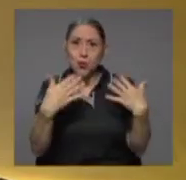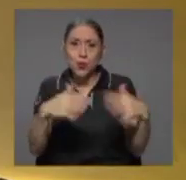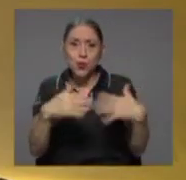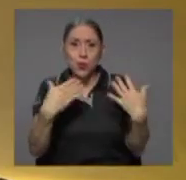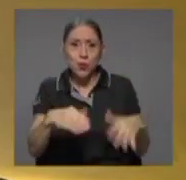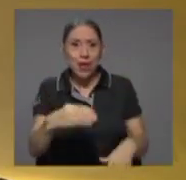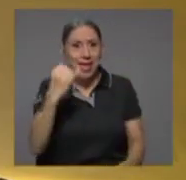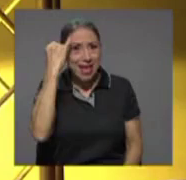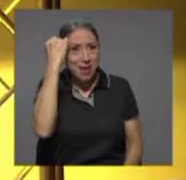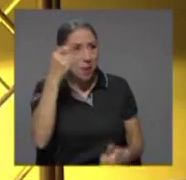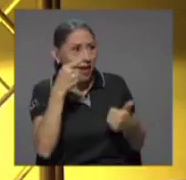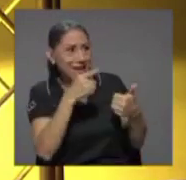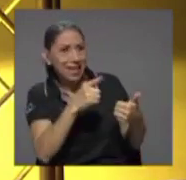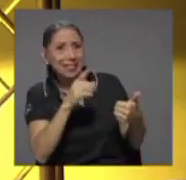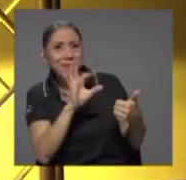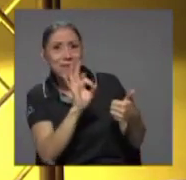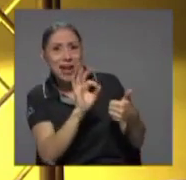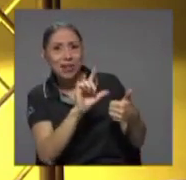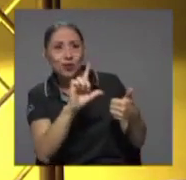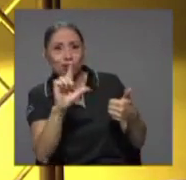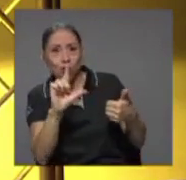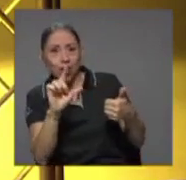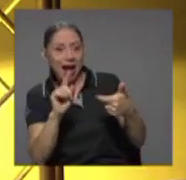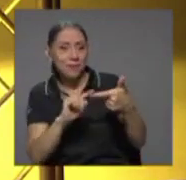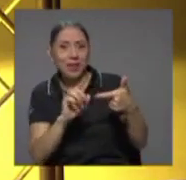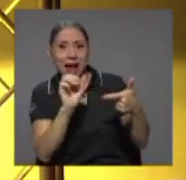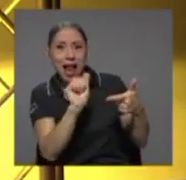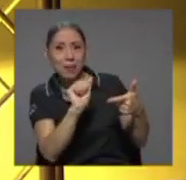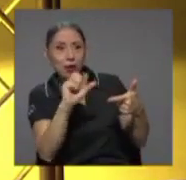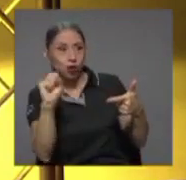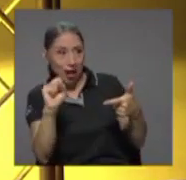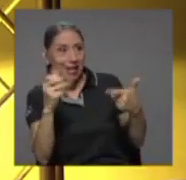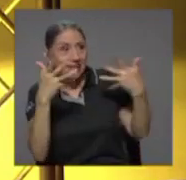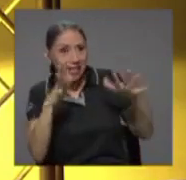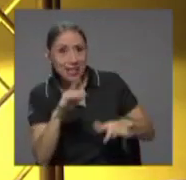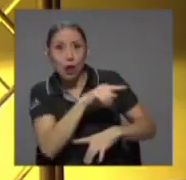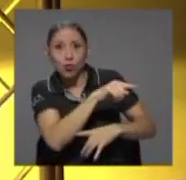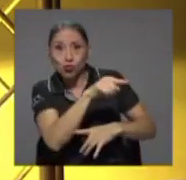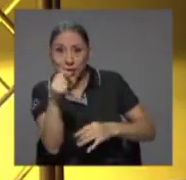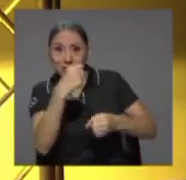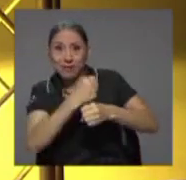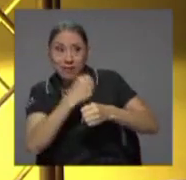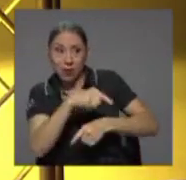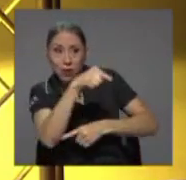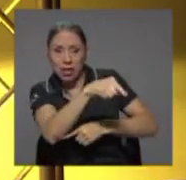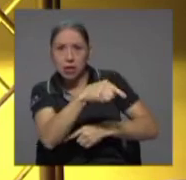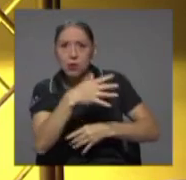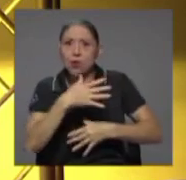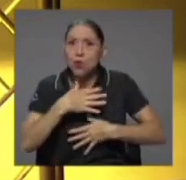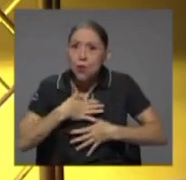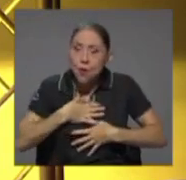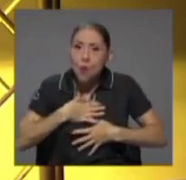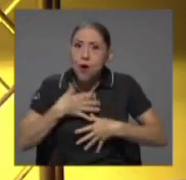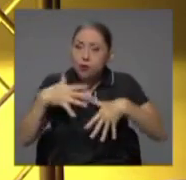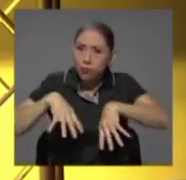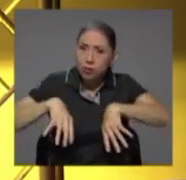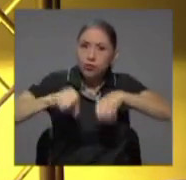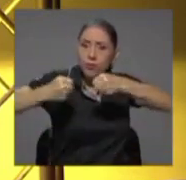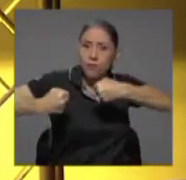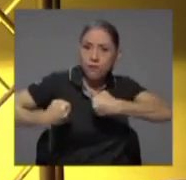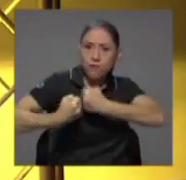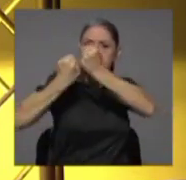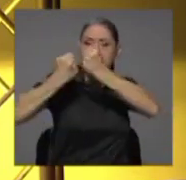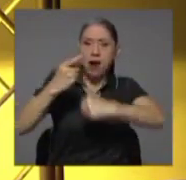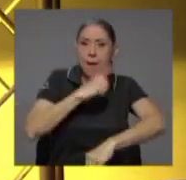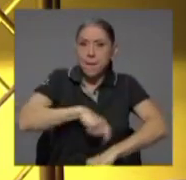Yorca, don Álvaro Salas, que han pasado por esa institución, lo que era asumir el reto de ser presidente ejecutivo